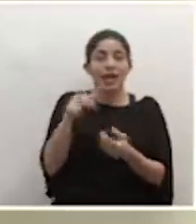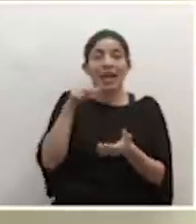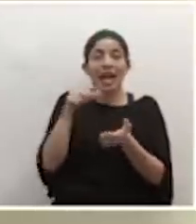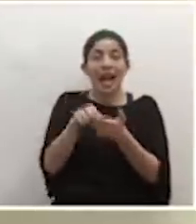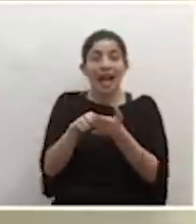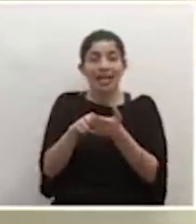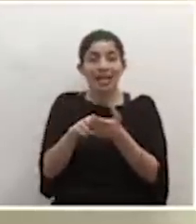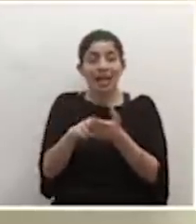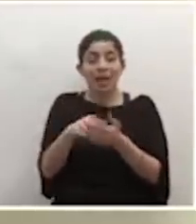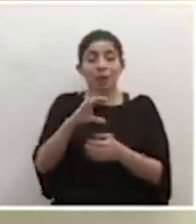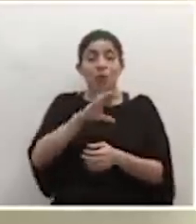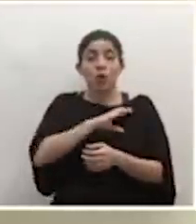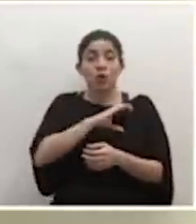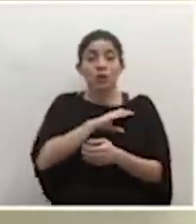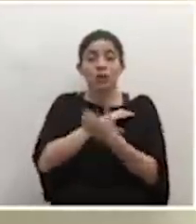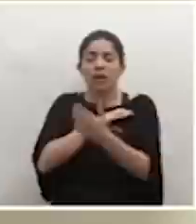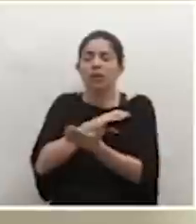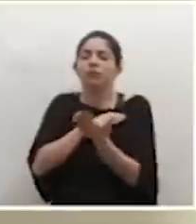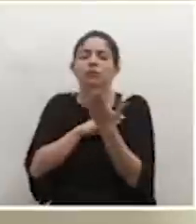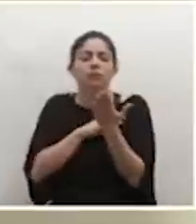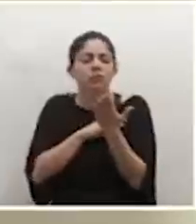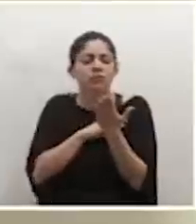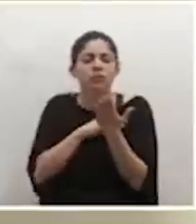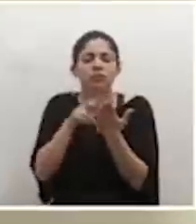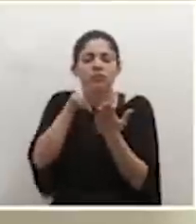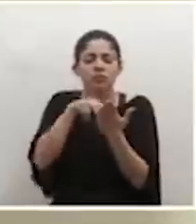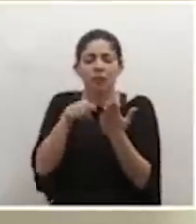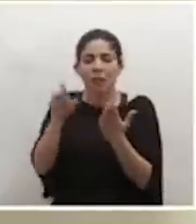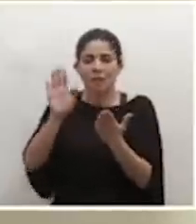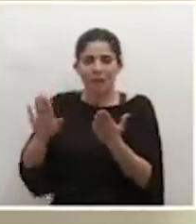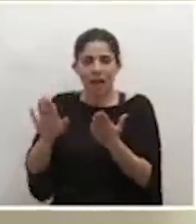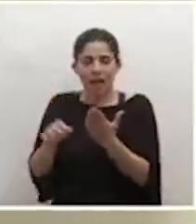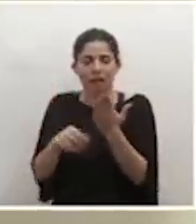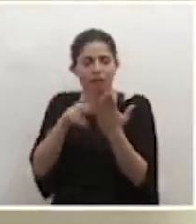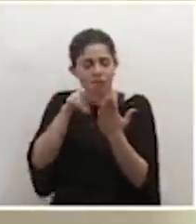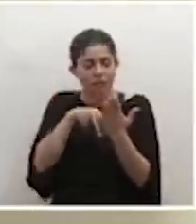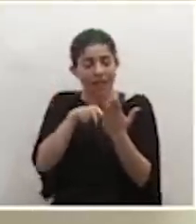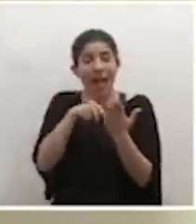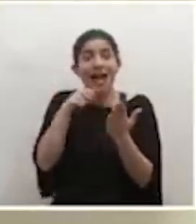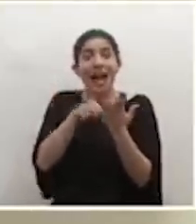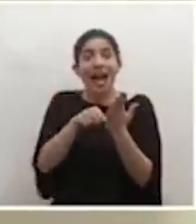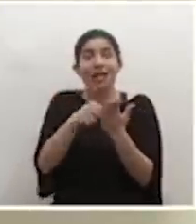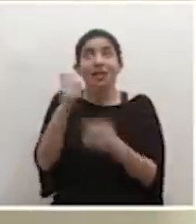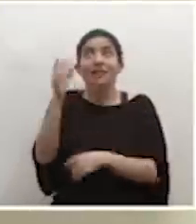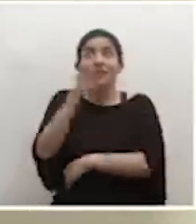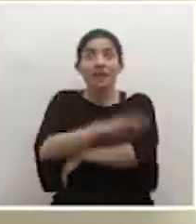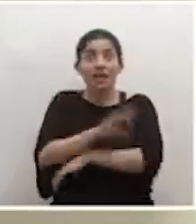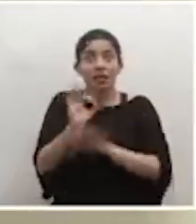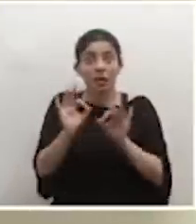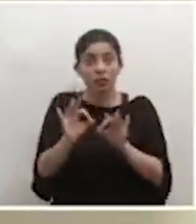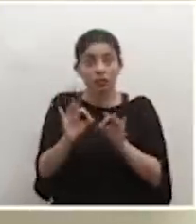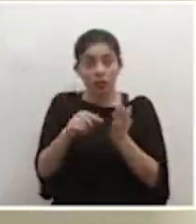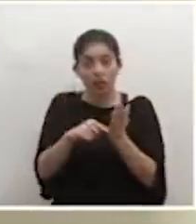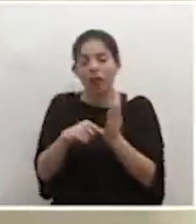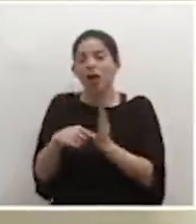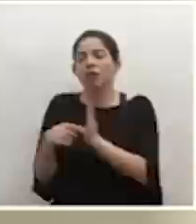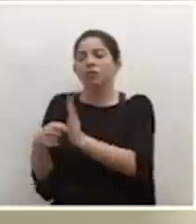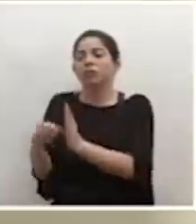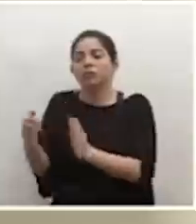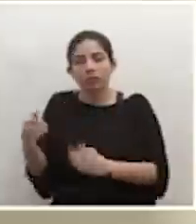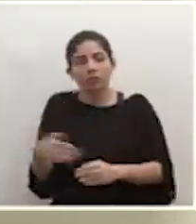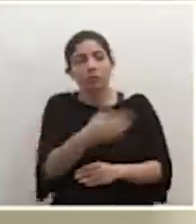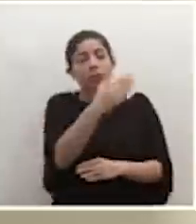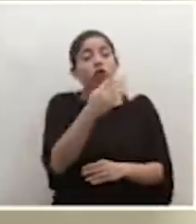carta, el oficial de tránsito que esté en algún operativo que lo detenga, si tiene la carta al día, él puede seguir hacia su